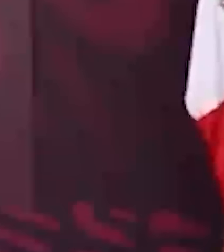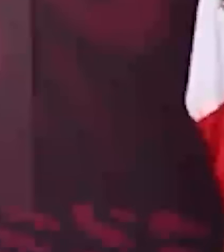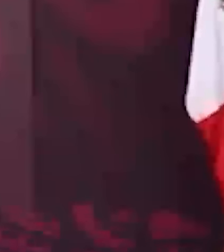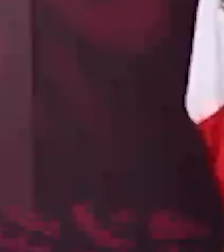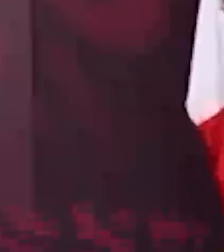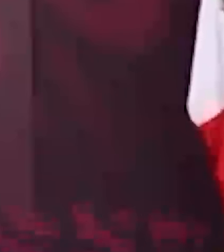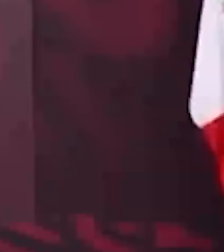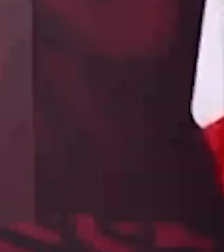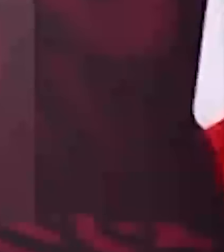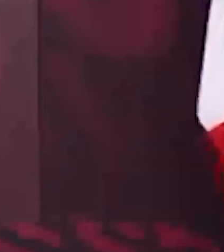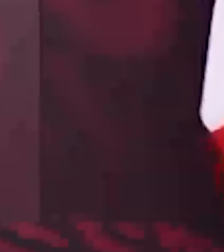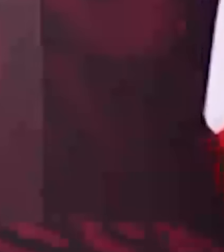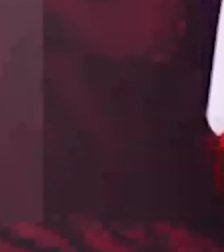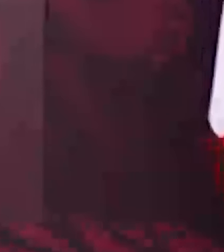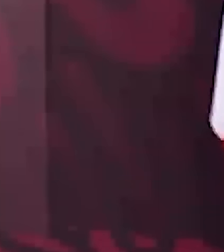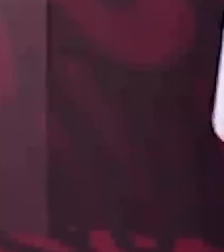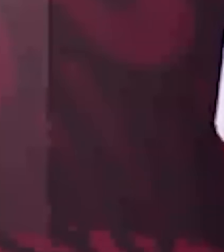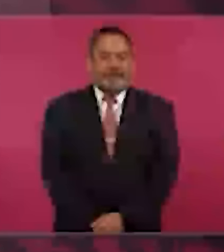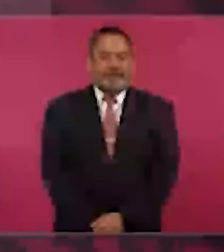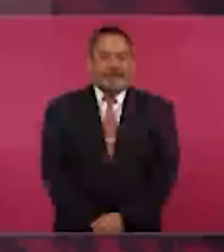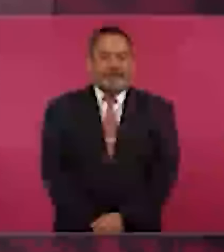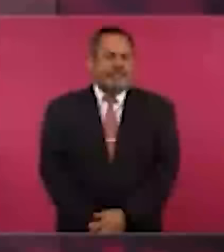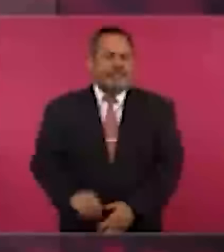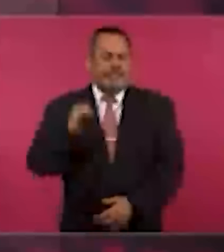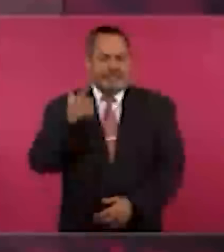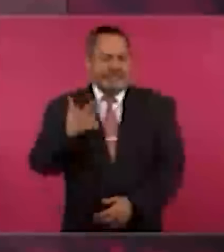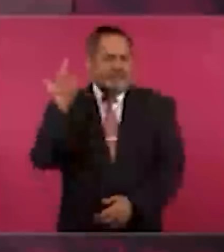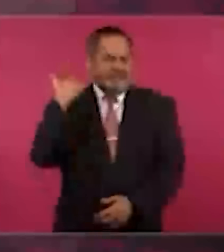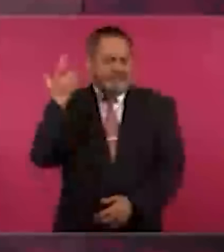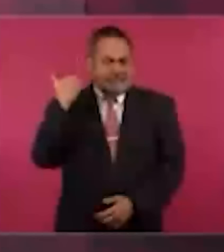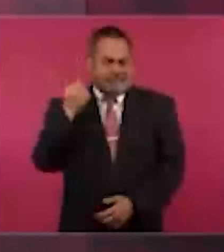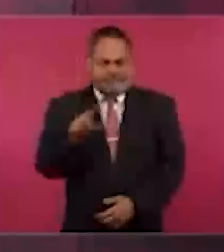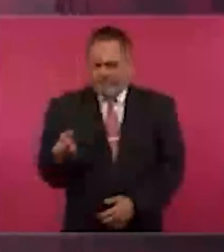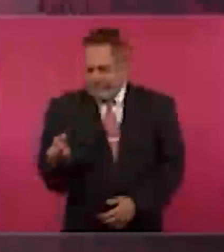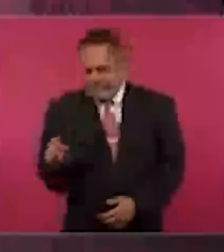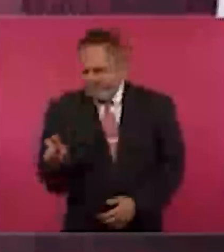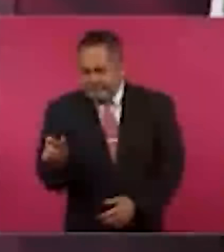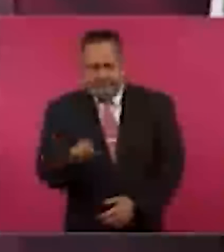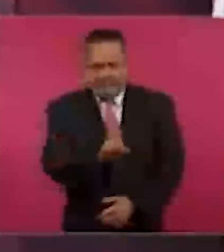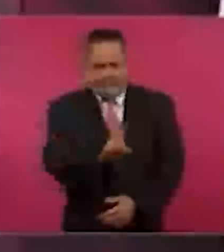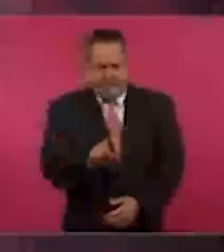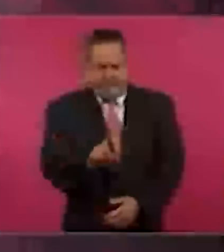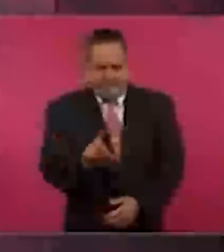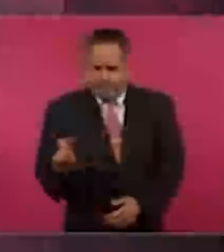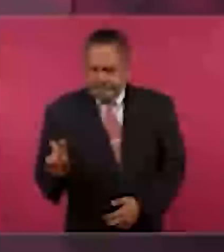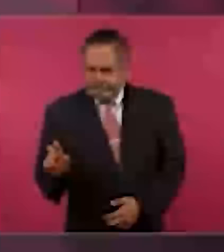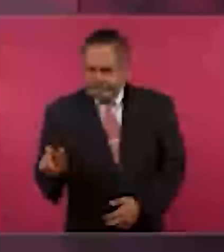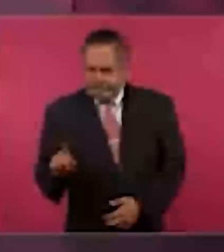fórmula. Y cámbienle a uno de la W